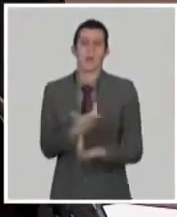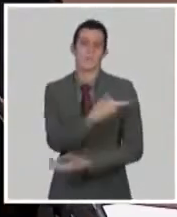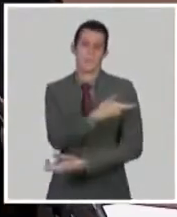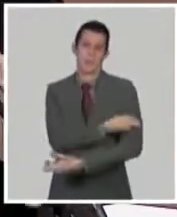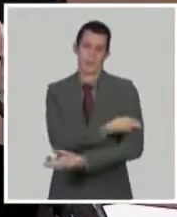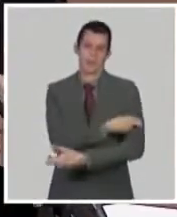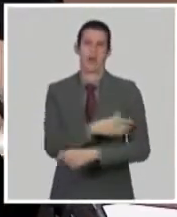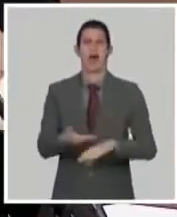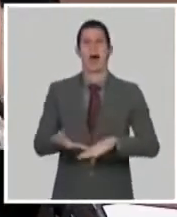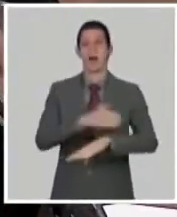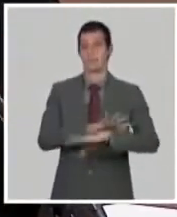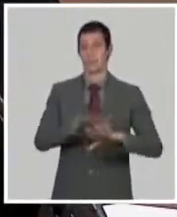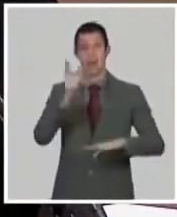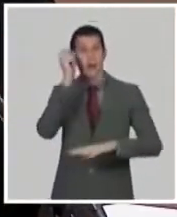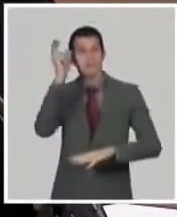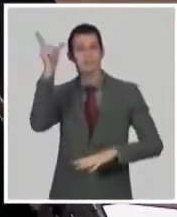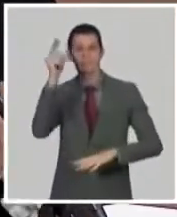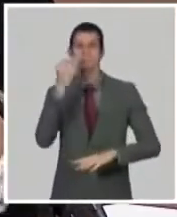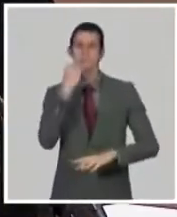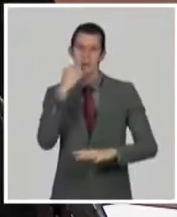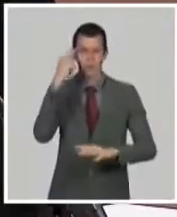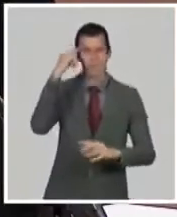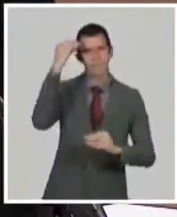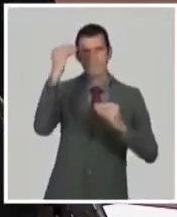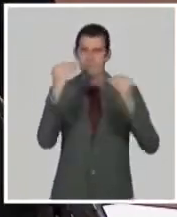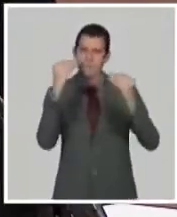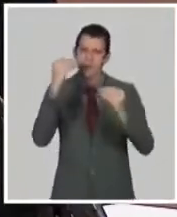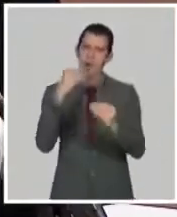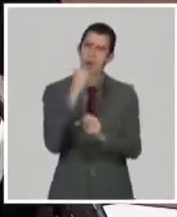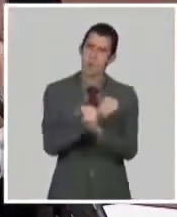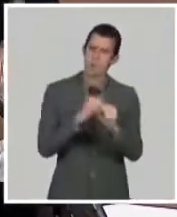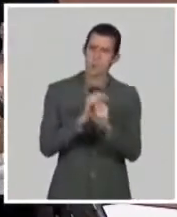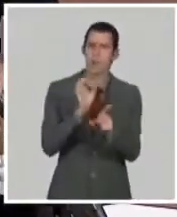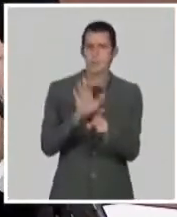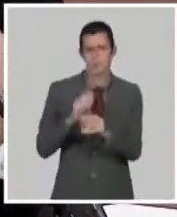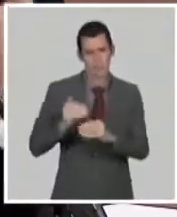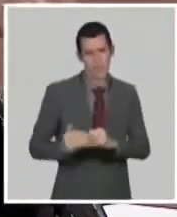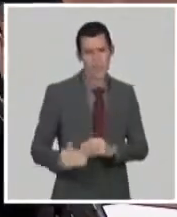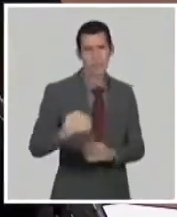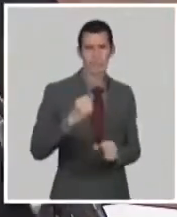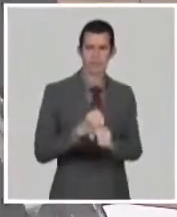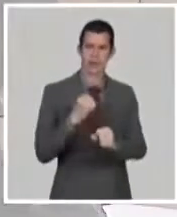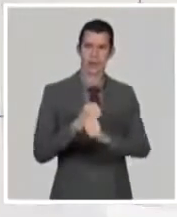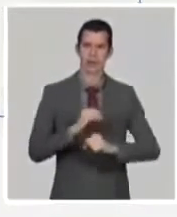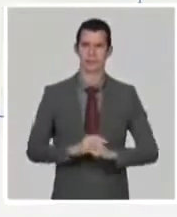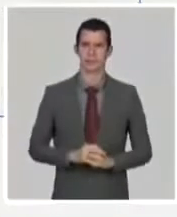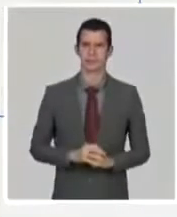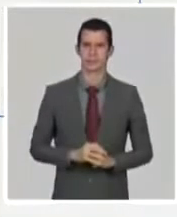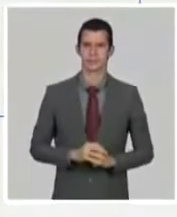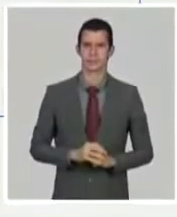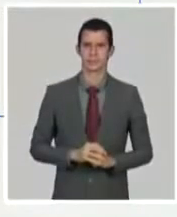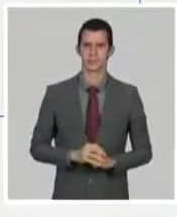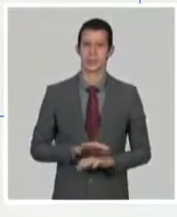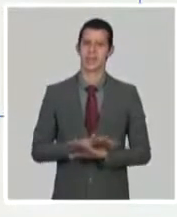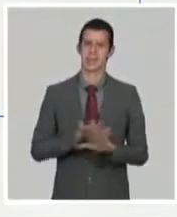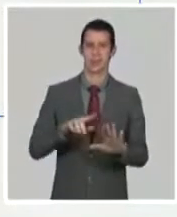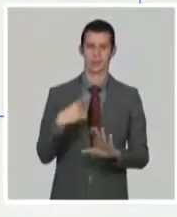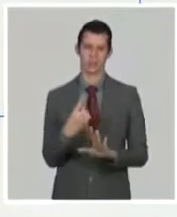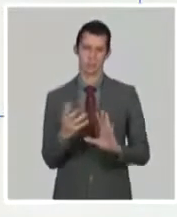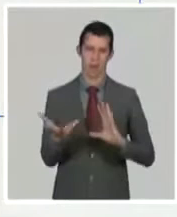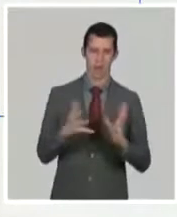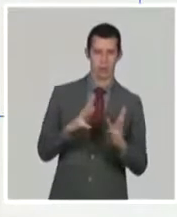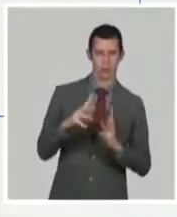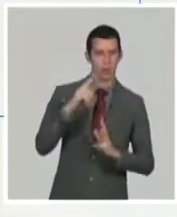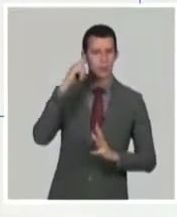De tal manera que en el caso nuestro, en el centro de ingeniería genética, nos planteamos dos candidatos vacunales. Pero esto se gestó a